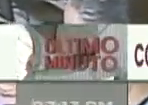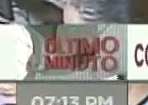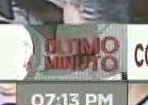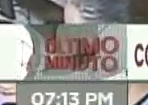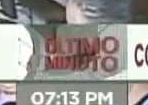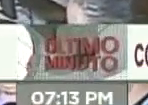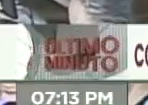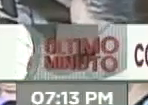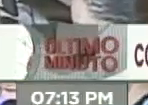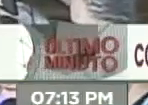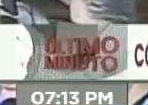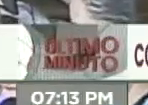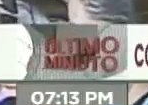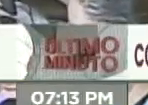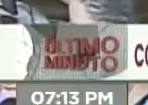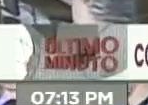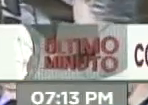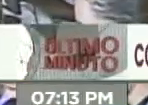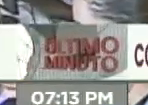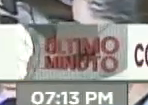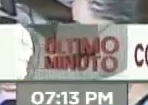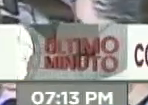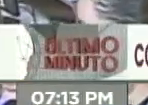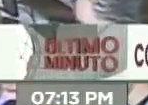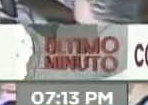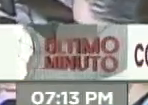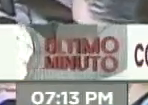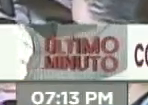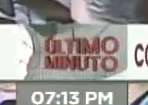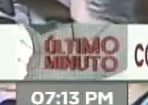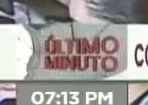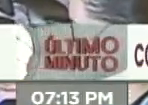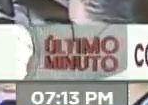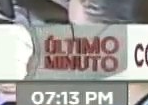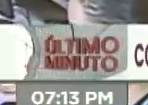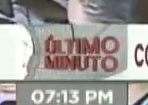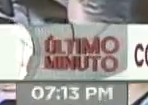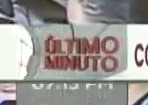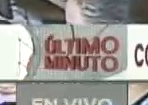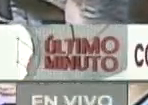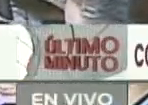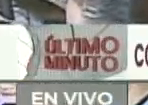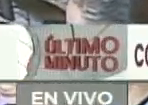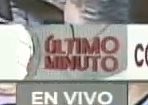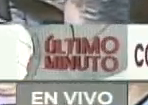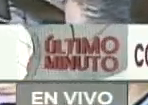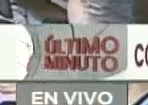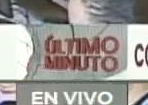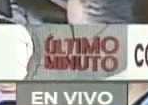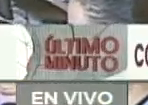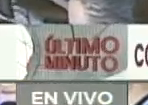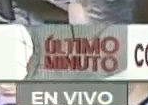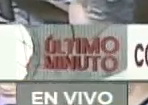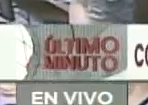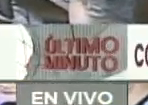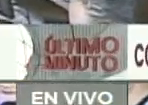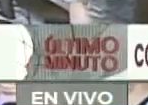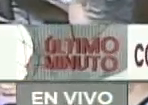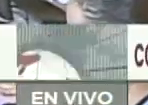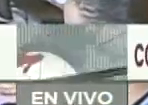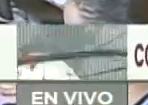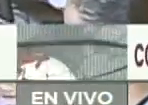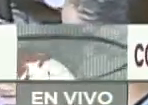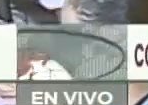transparente. Otro de los software que manejamos es el sistema de impuestos municipales